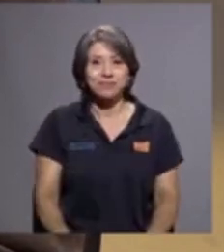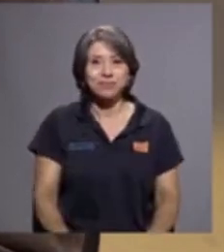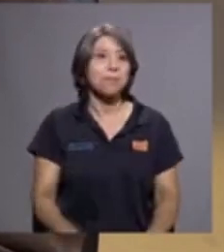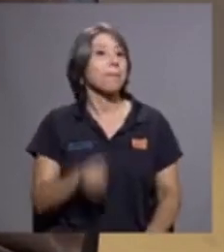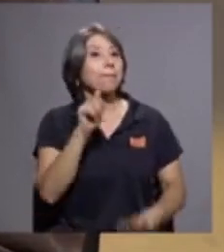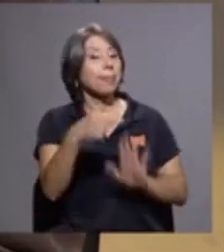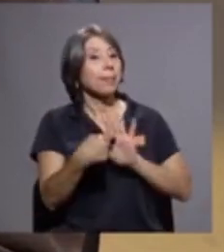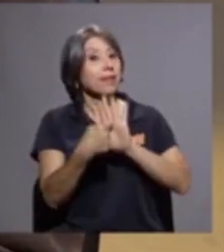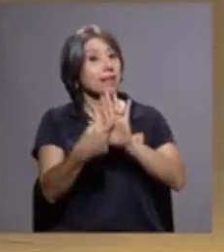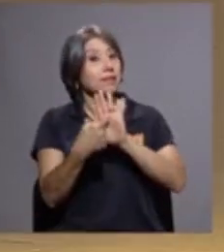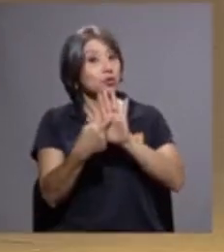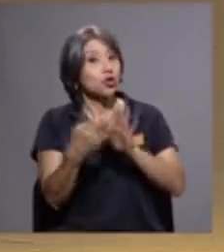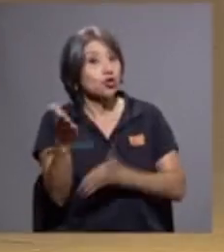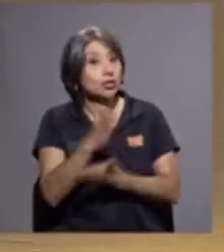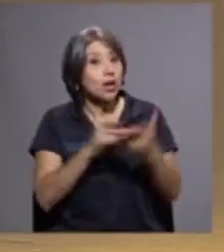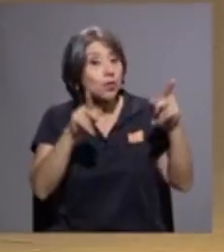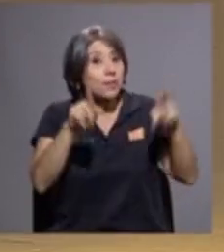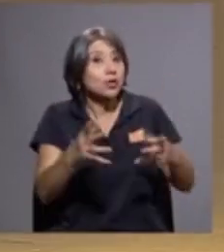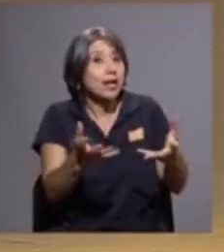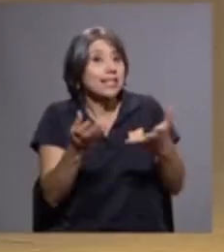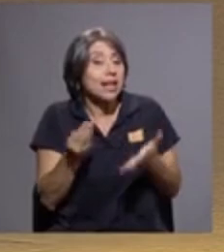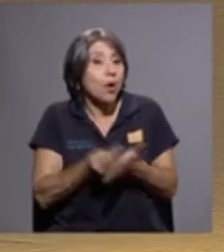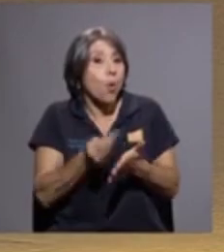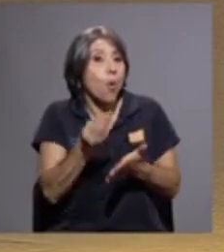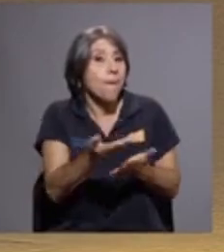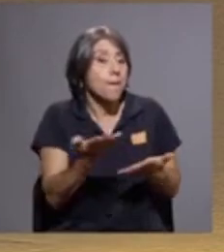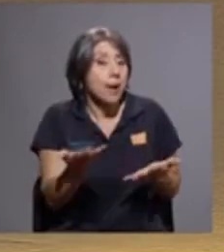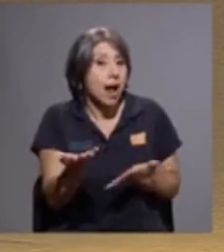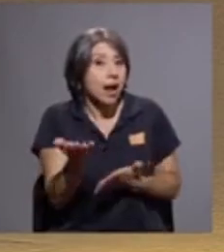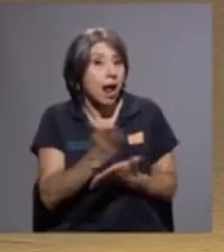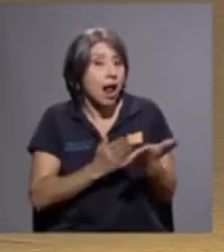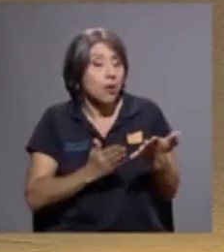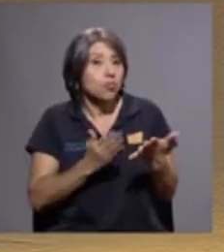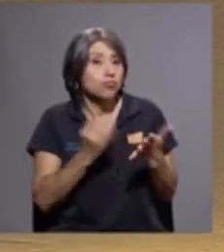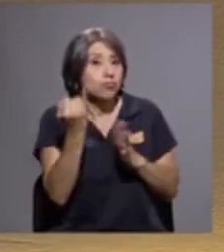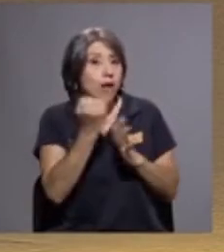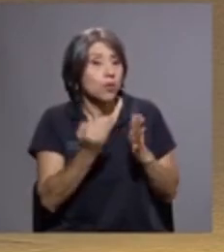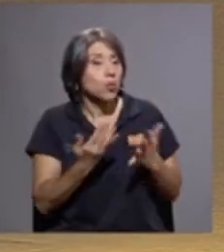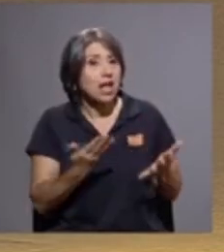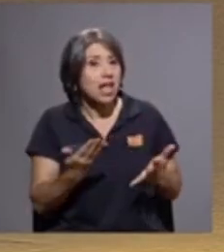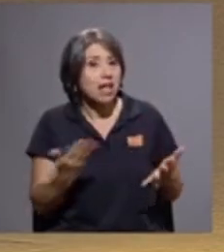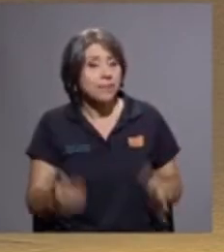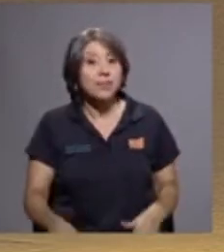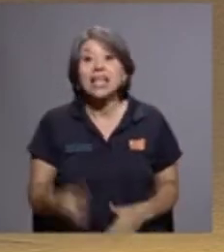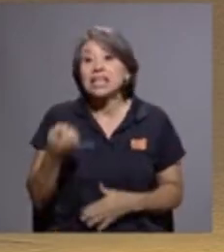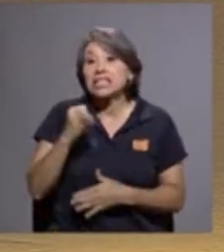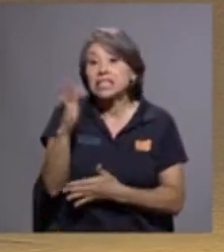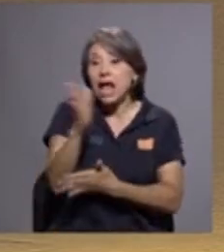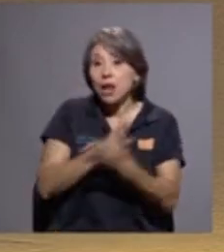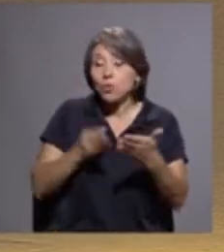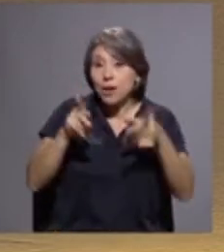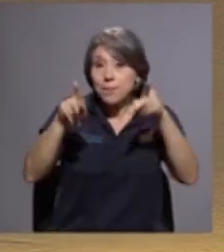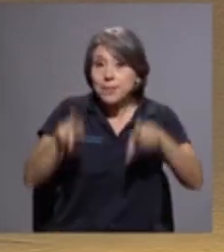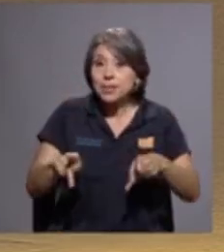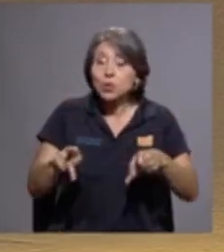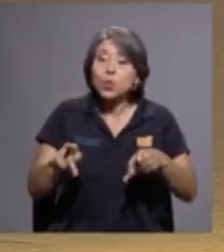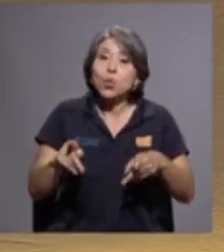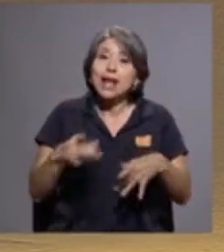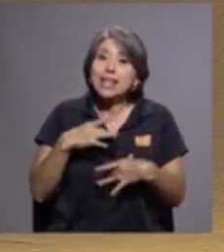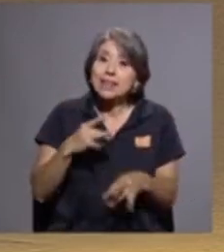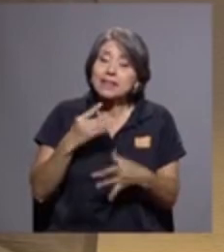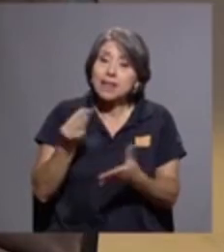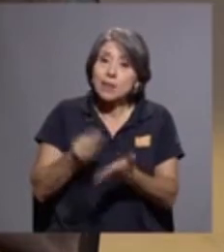en la exposición si alguna persona quisiera comprar alguna de esas obras don Fabio si hay alguna persona que está